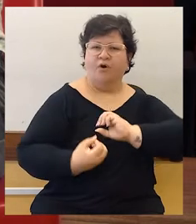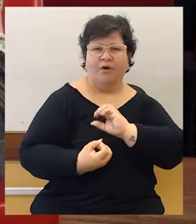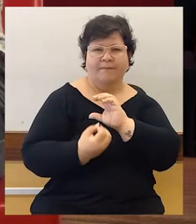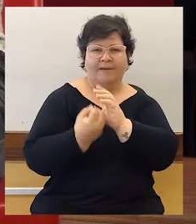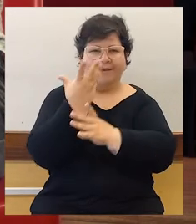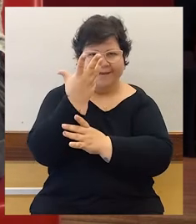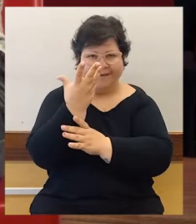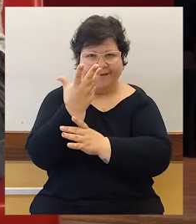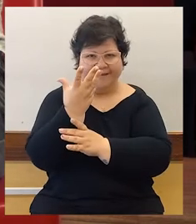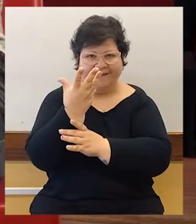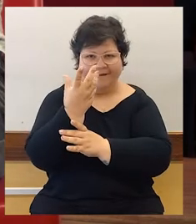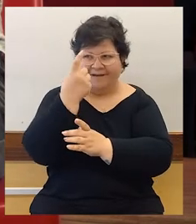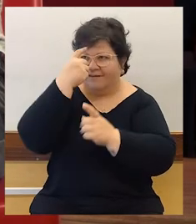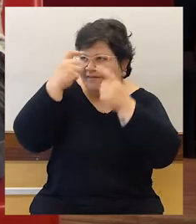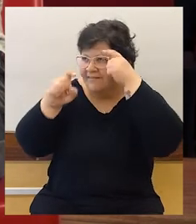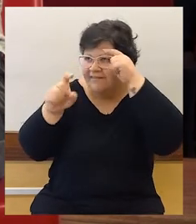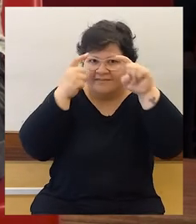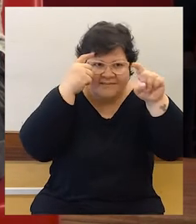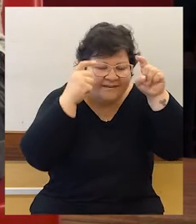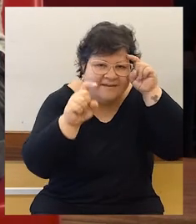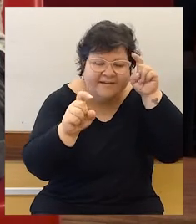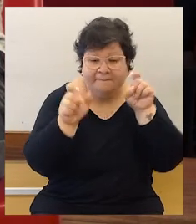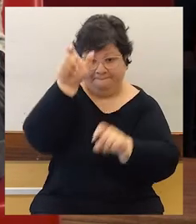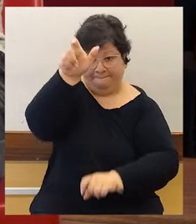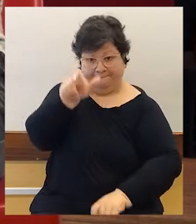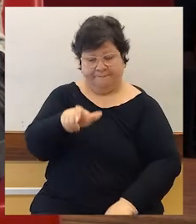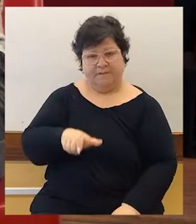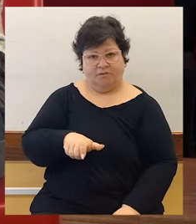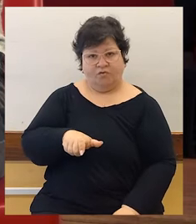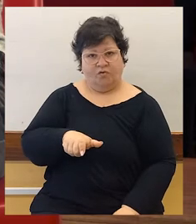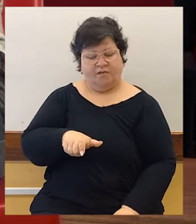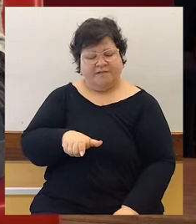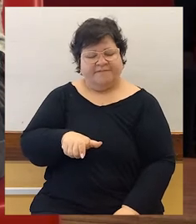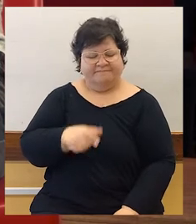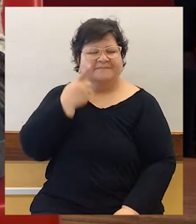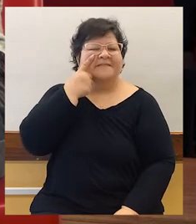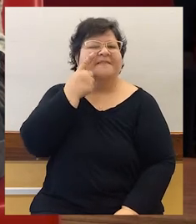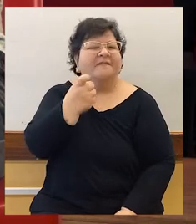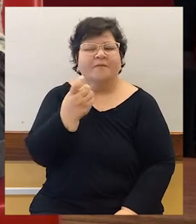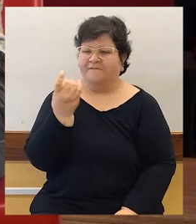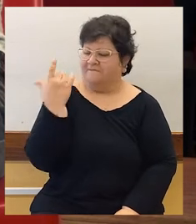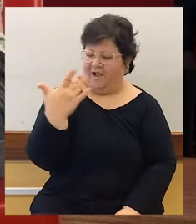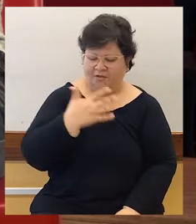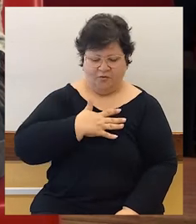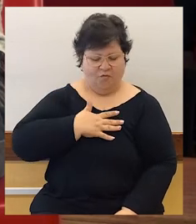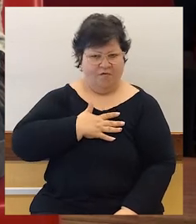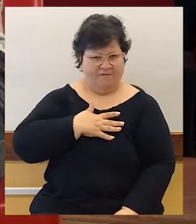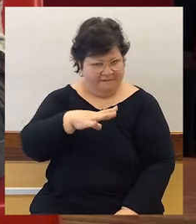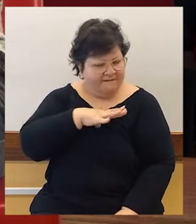hace que la persona tome real conciencia de su valor, de lo que tiene.